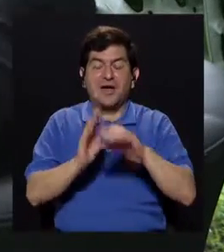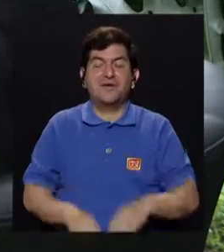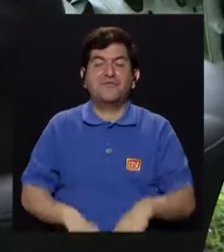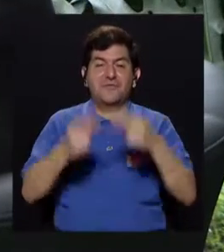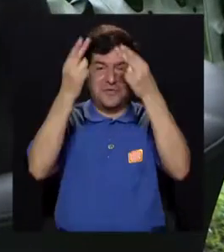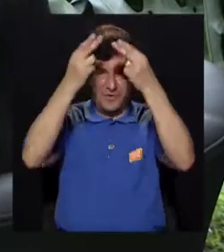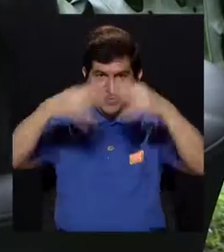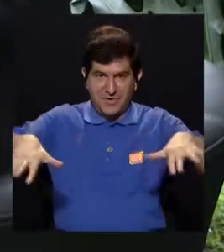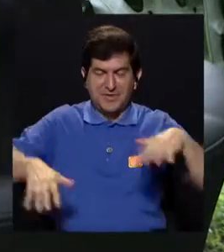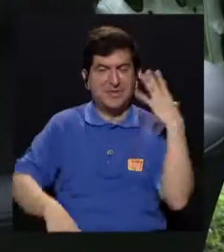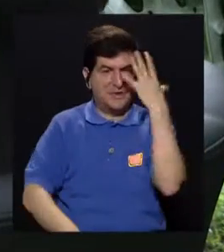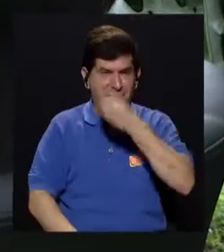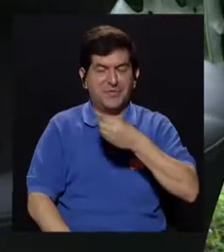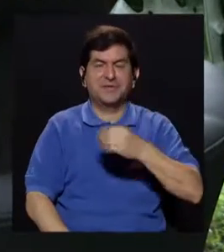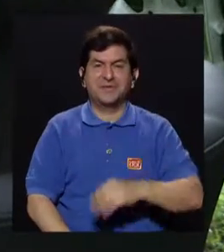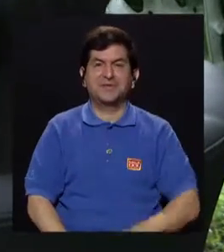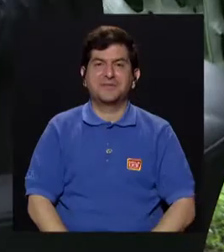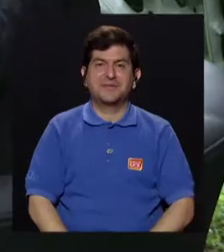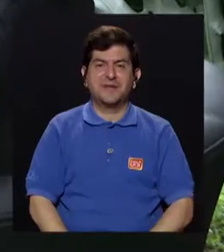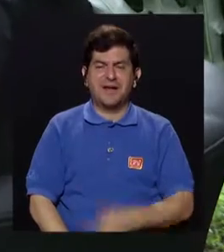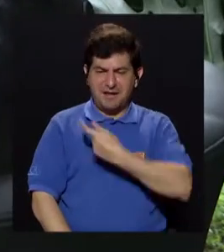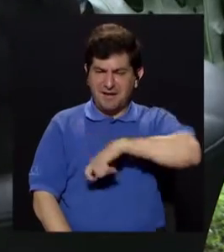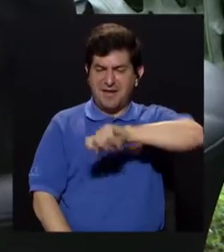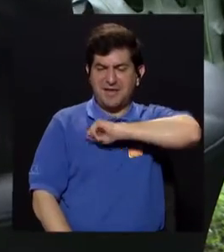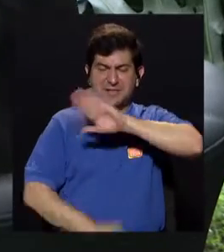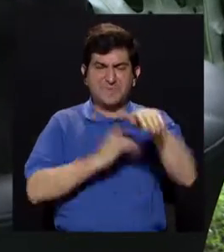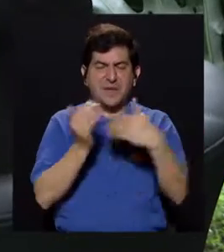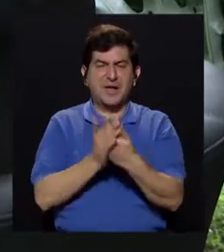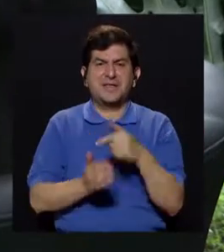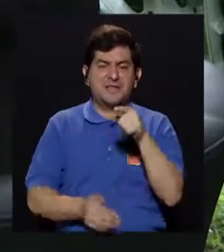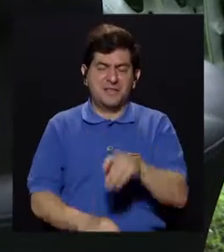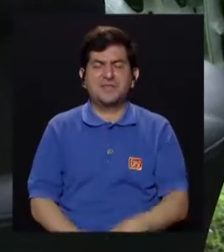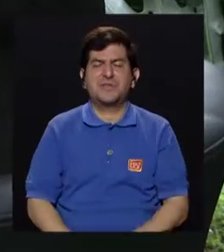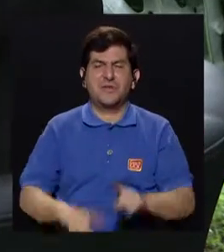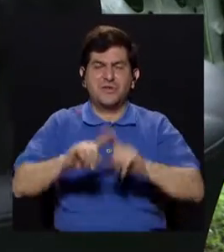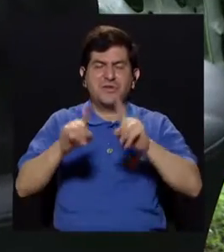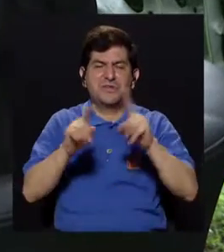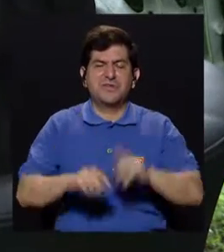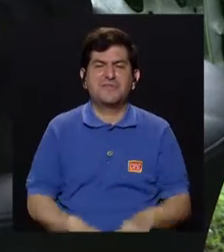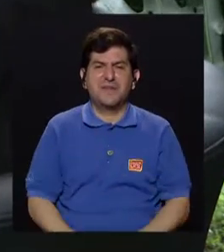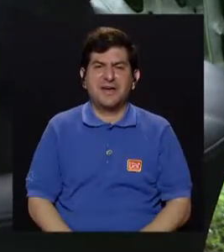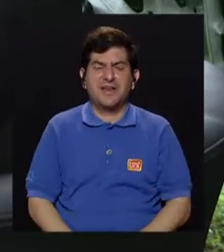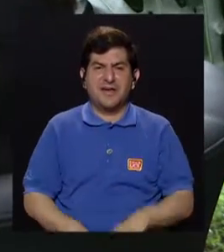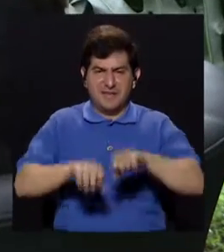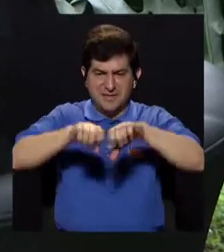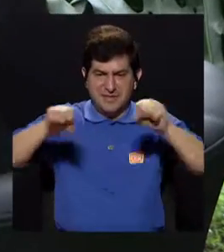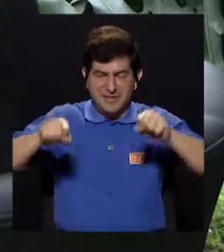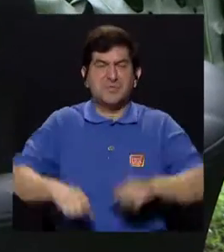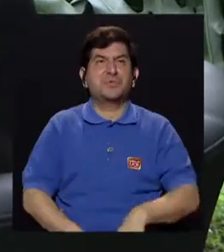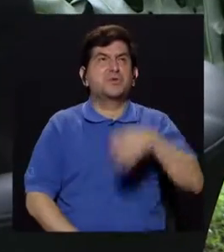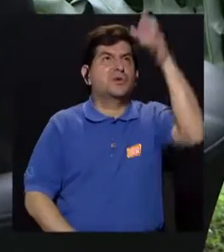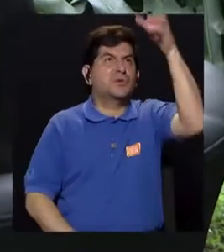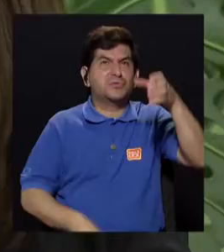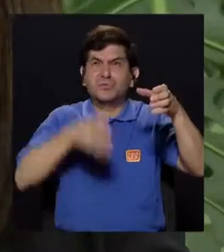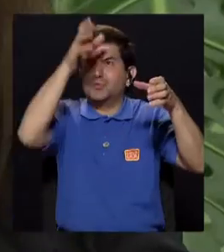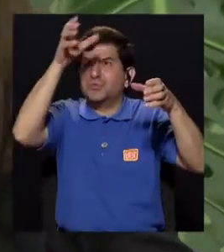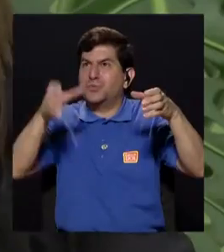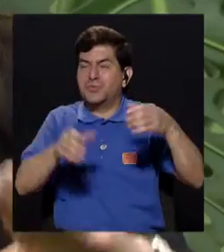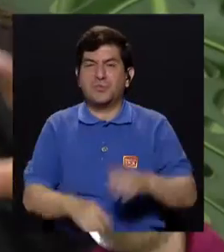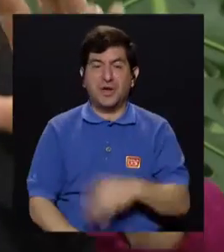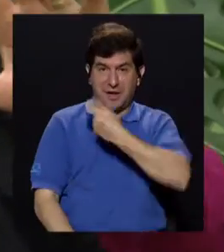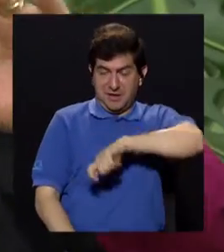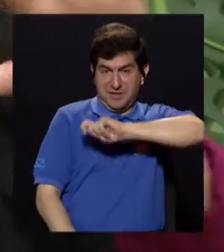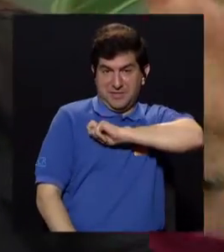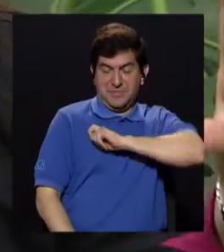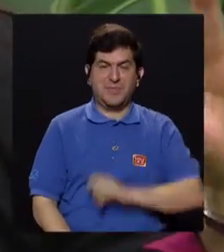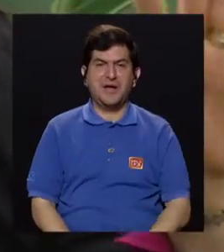bonita que circula en internet, en España, todos los embutidos a un mouse colgando, entonces llega alguien por debajo a ver cuál coge. Aquí